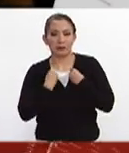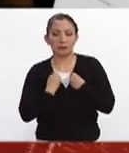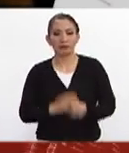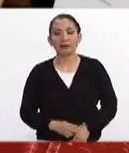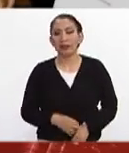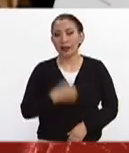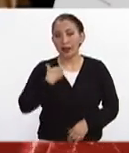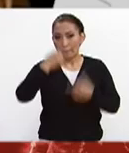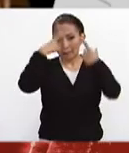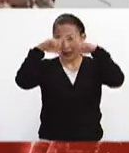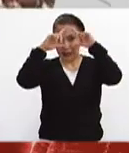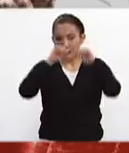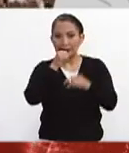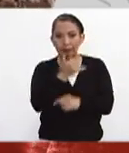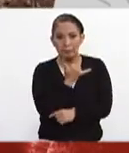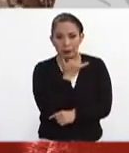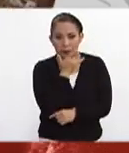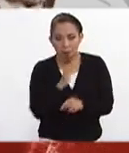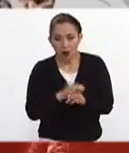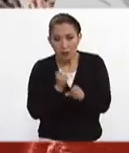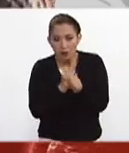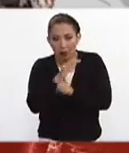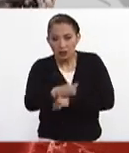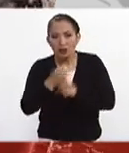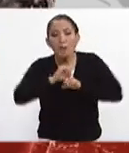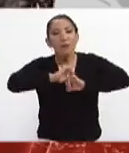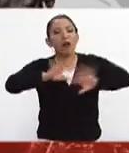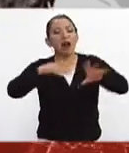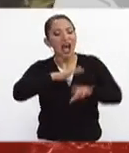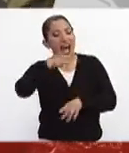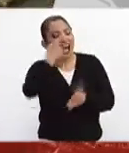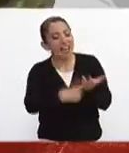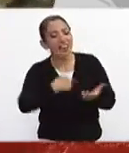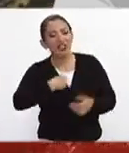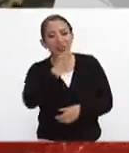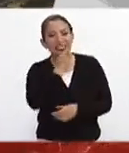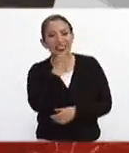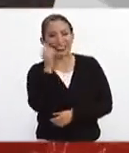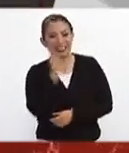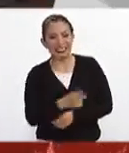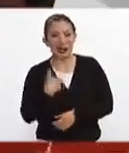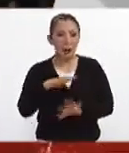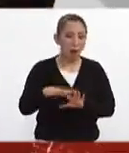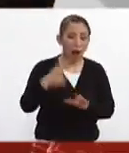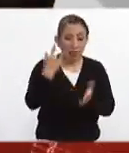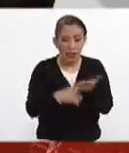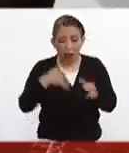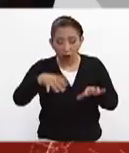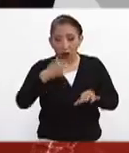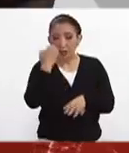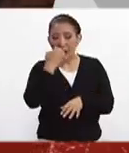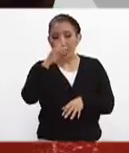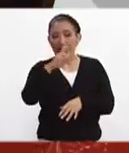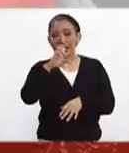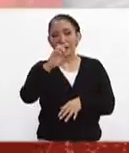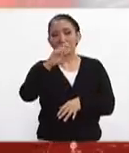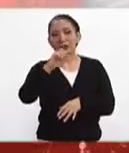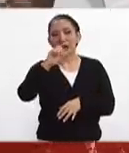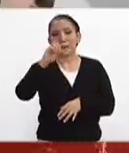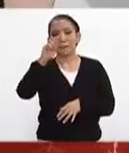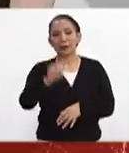La Secretaría de Marina ofrece disculpas por la información difundida sobre la existencia de una niña de entre los escombros del Colegio Repsamen.